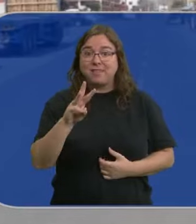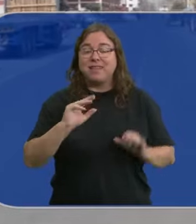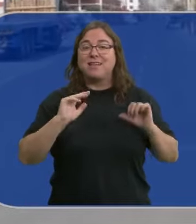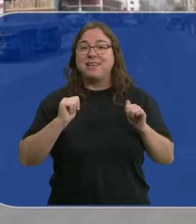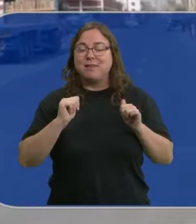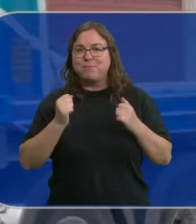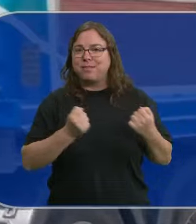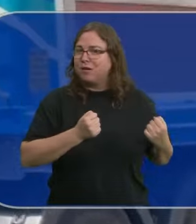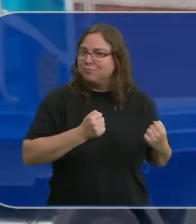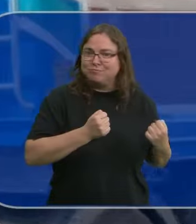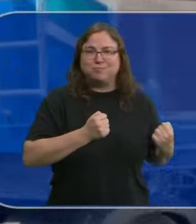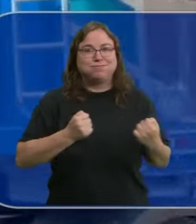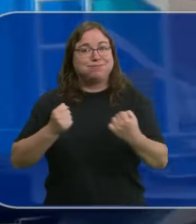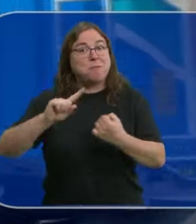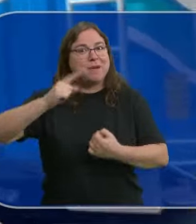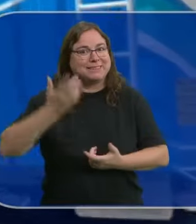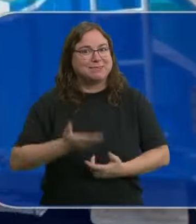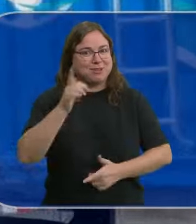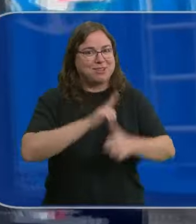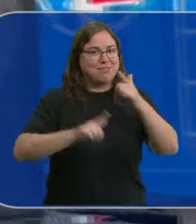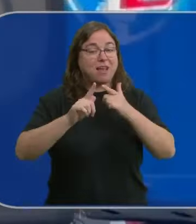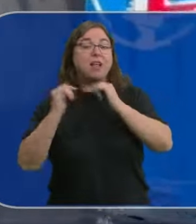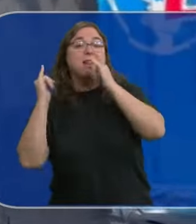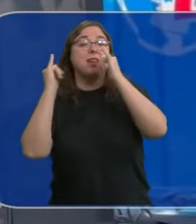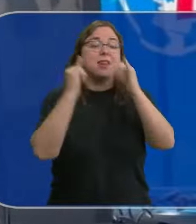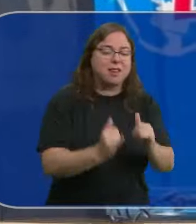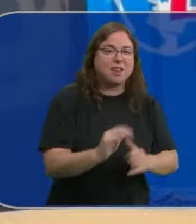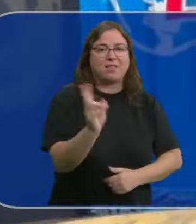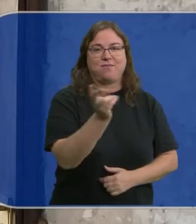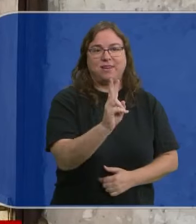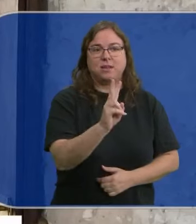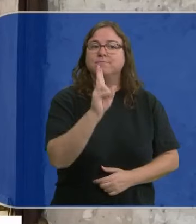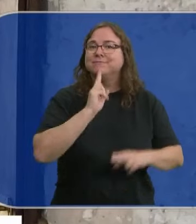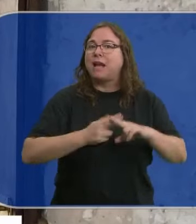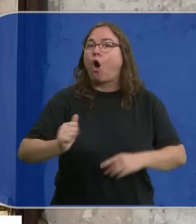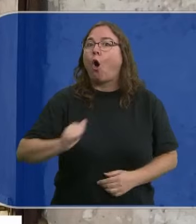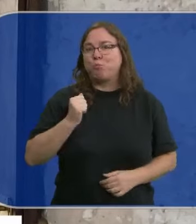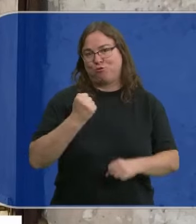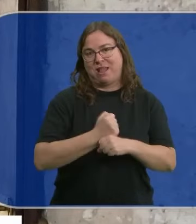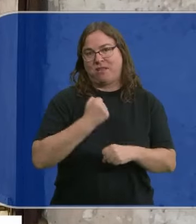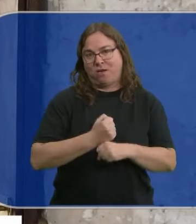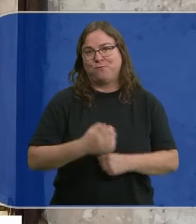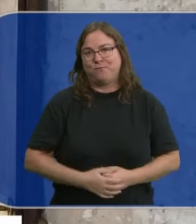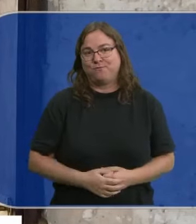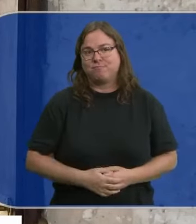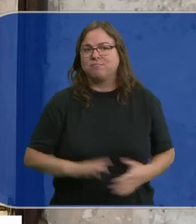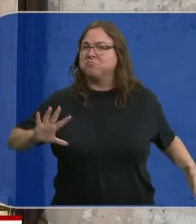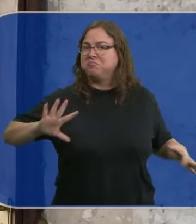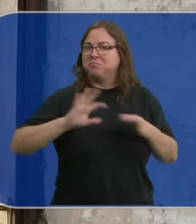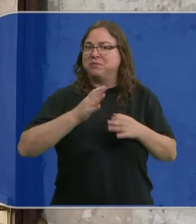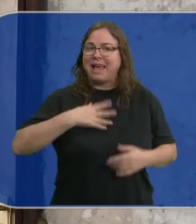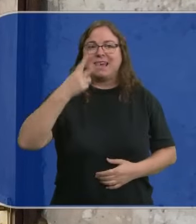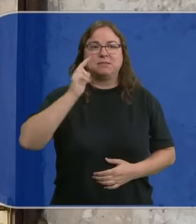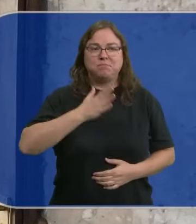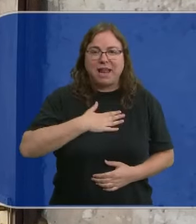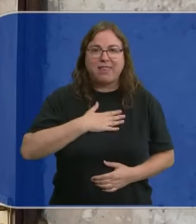emprenderá uno de los trayectos más importantes de su vida, su destino Valladolid. Esta oportunidad de trabajo encaja con mi